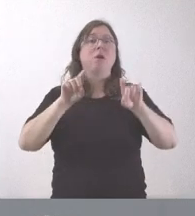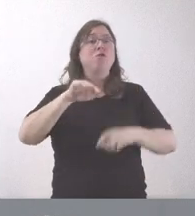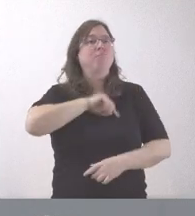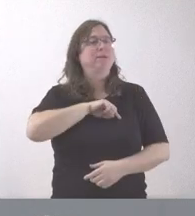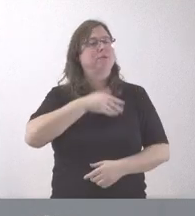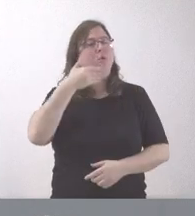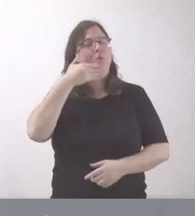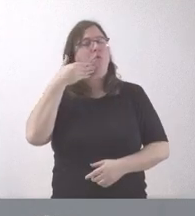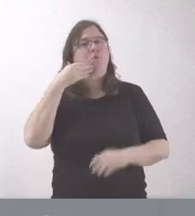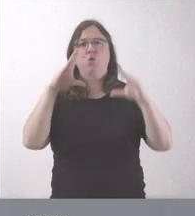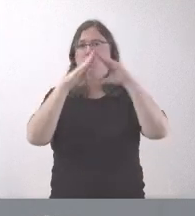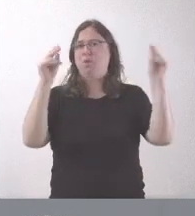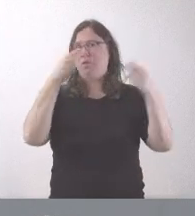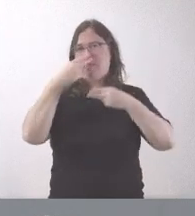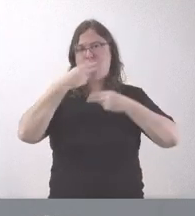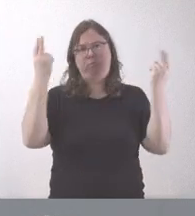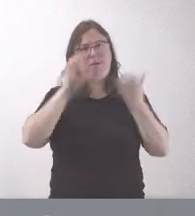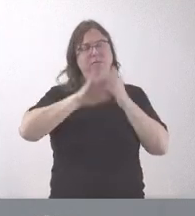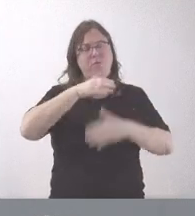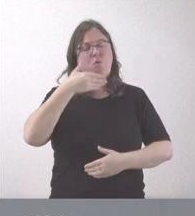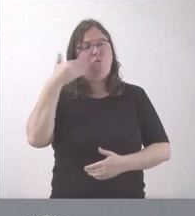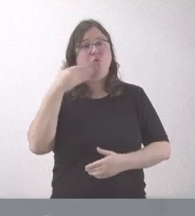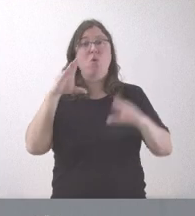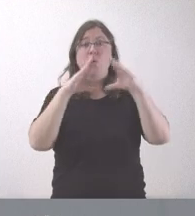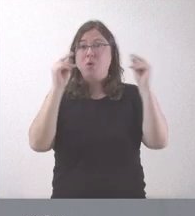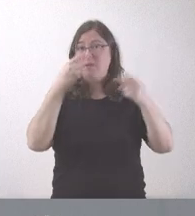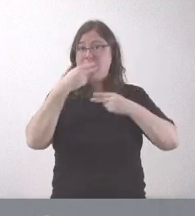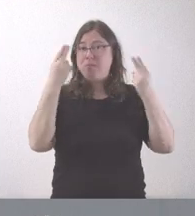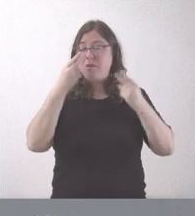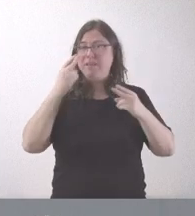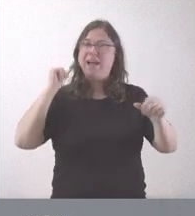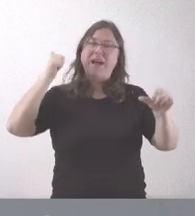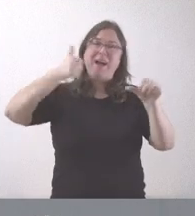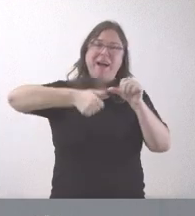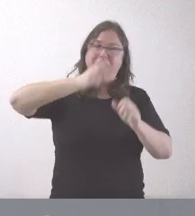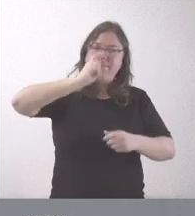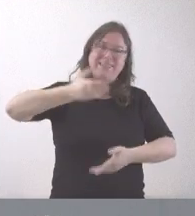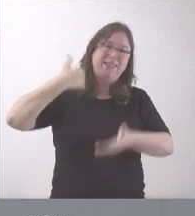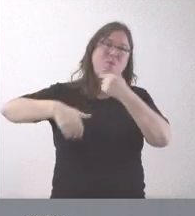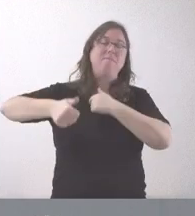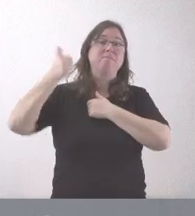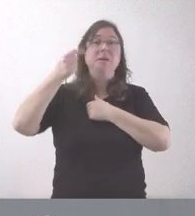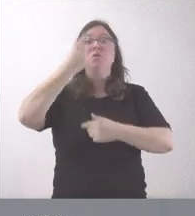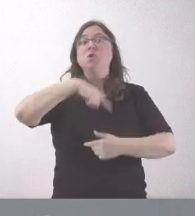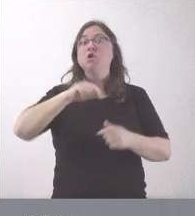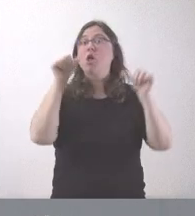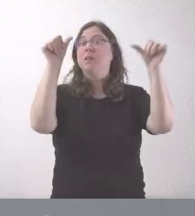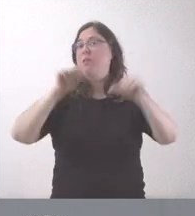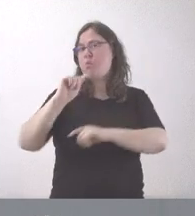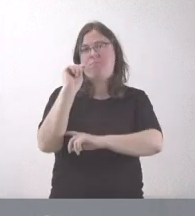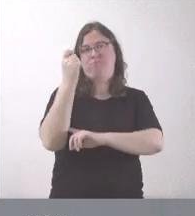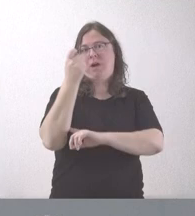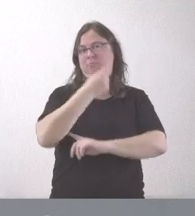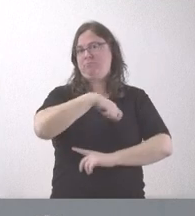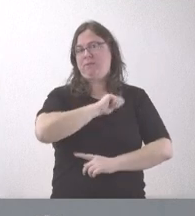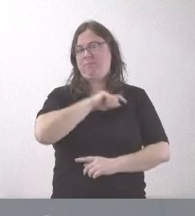universidades públicas de Castilla y León. Tenemos las universidades no solamente más antiguas de España, sino, a nuestro juicio, algunas de las que dan los mejores títulos de España.